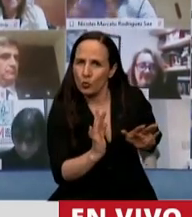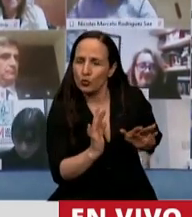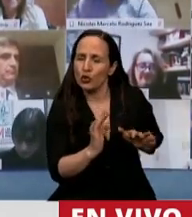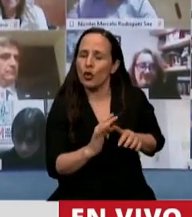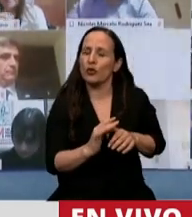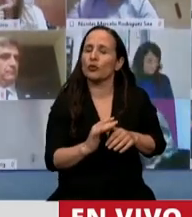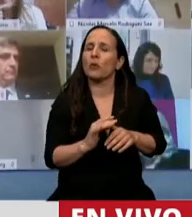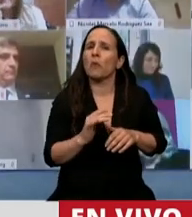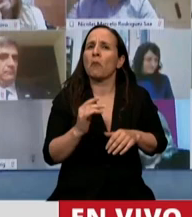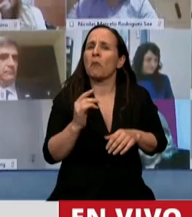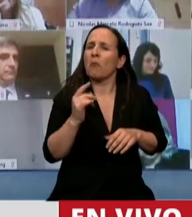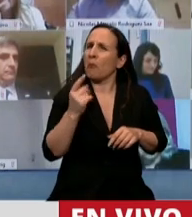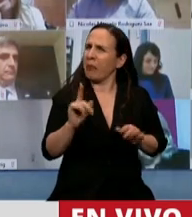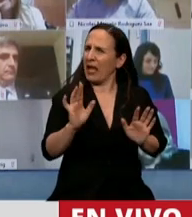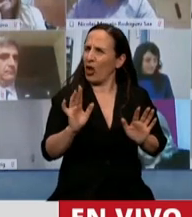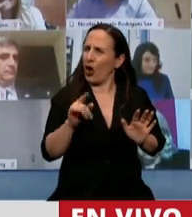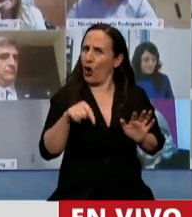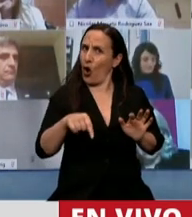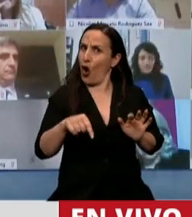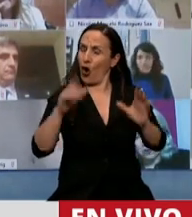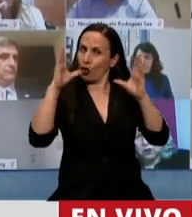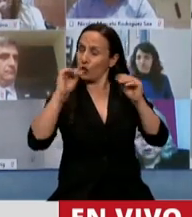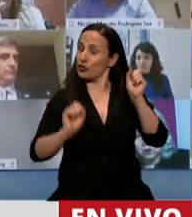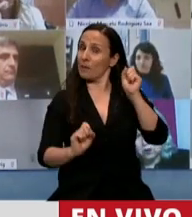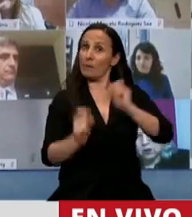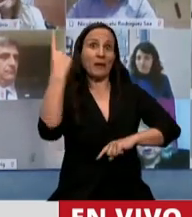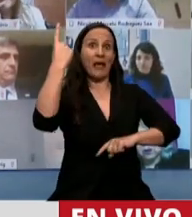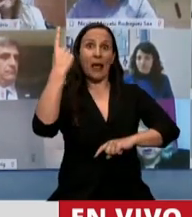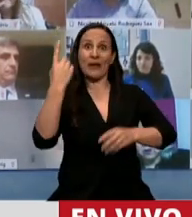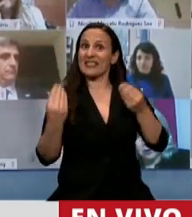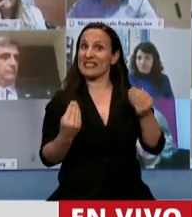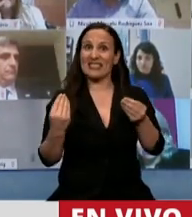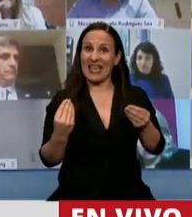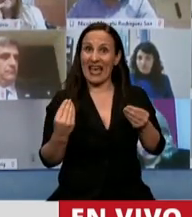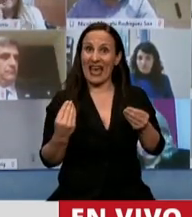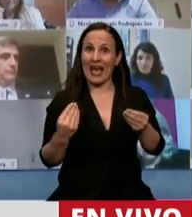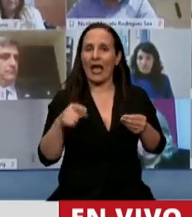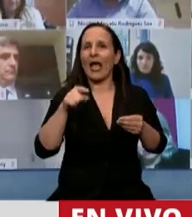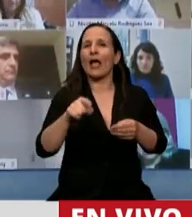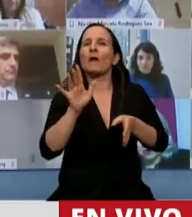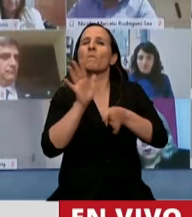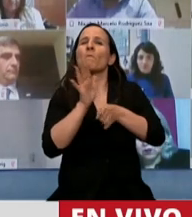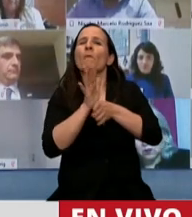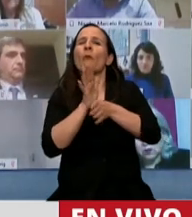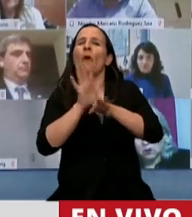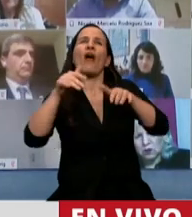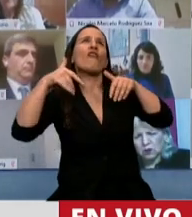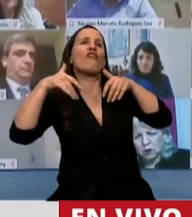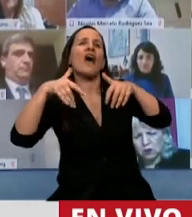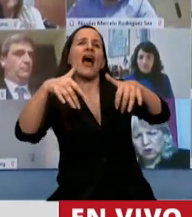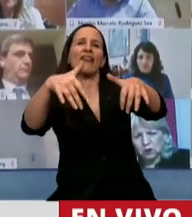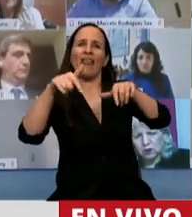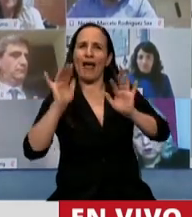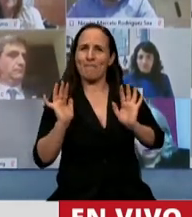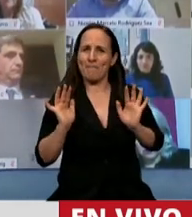Lo que no creo que nunca haya visto y que esta noche inaugura va a ser la leyenda de los fantasmas del Congreso, de